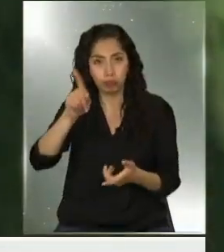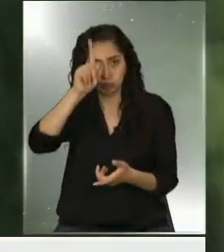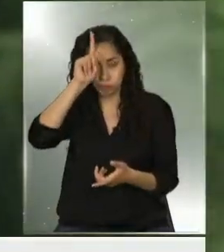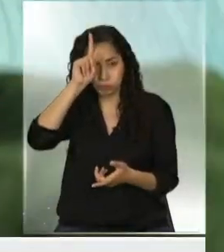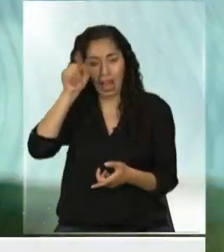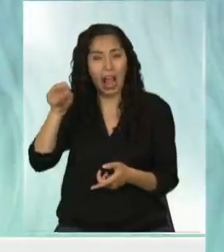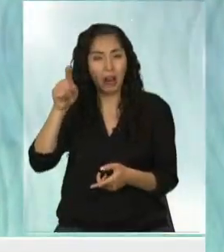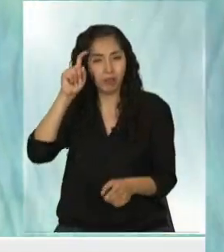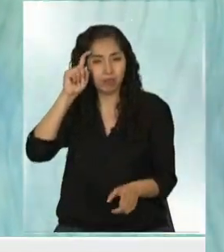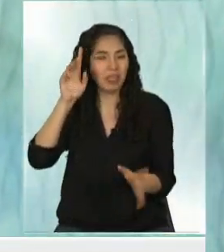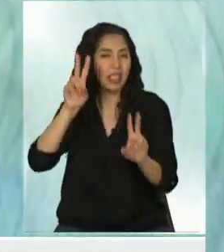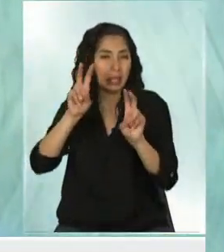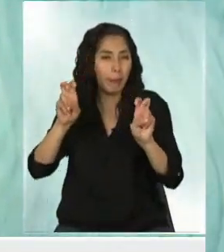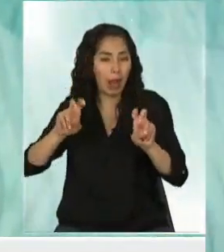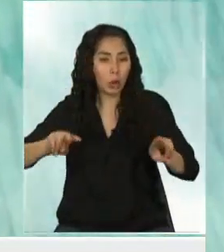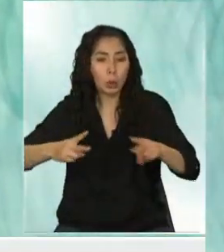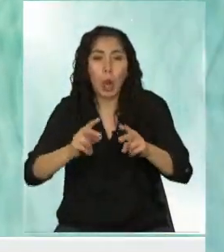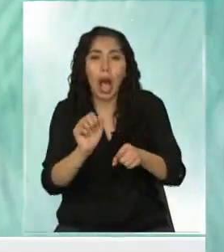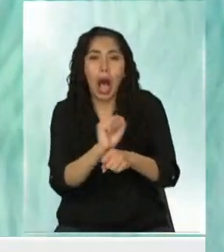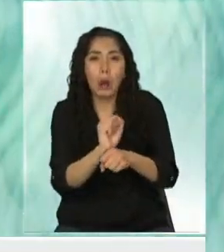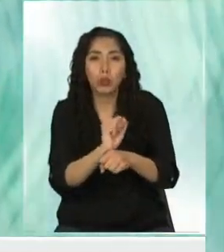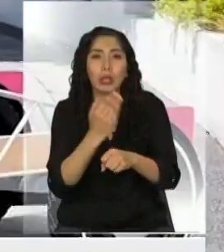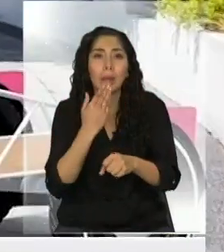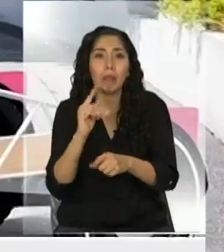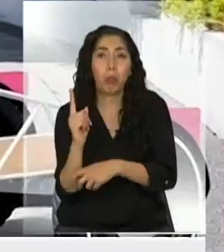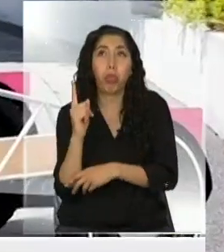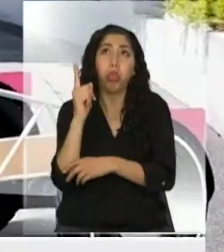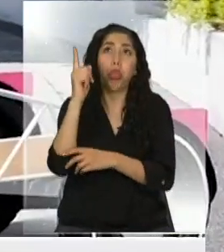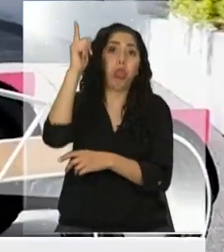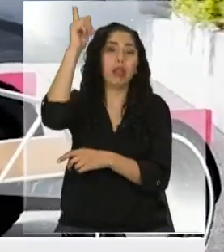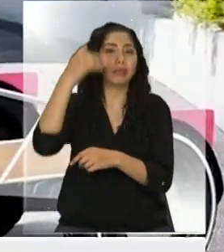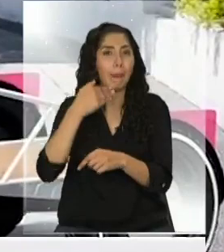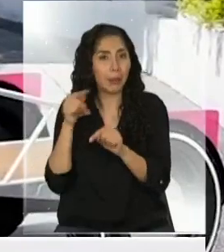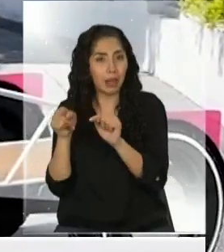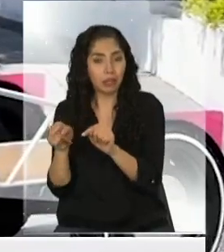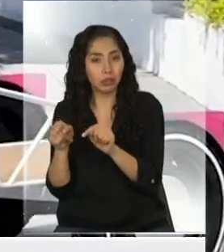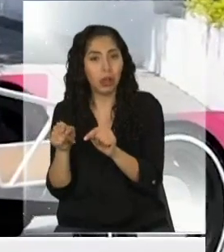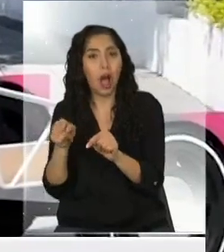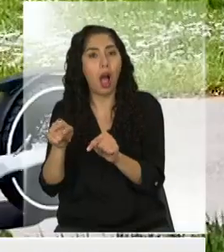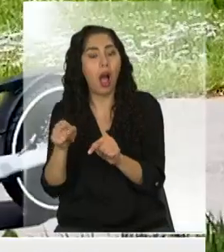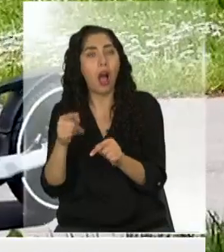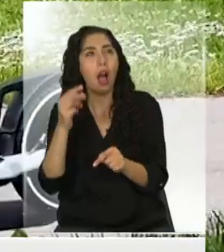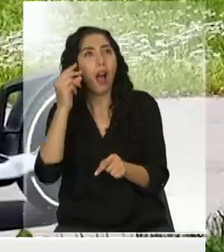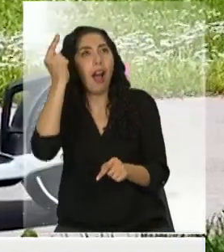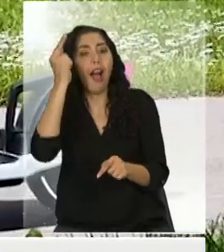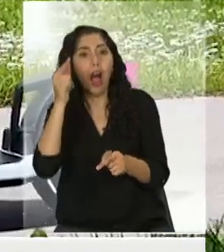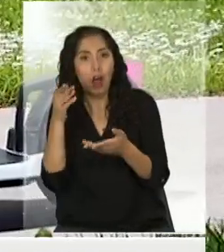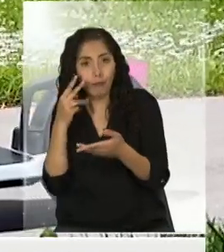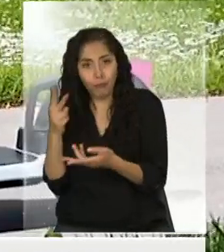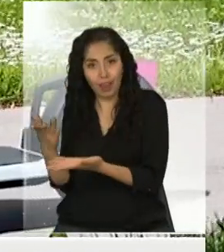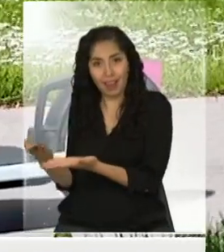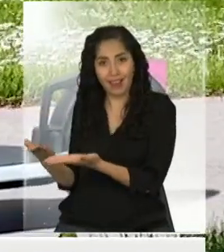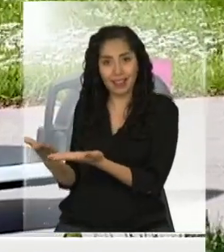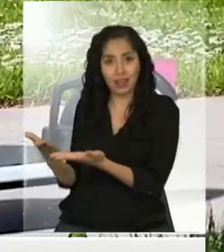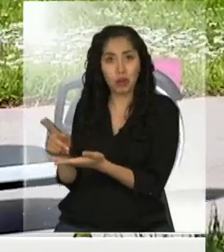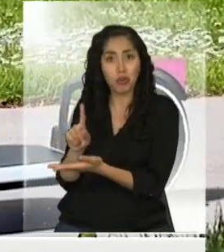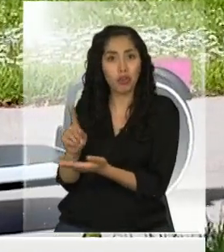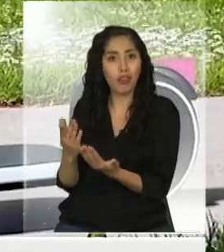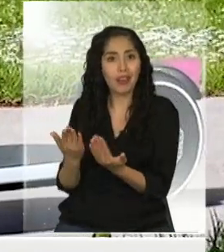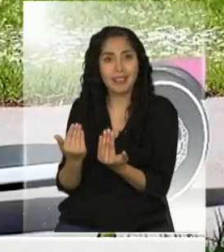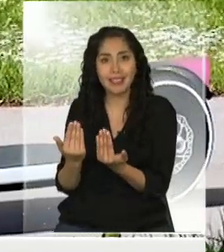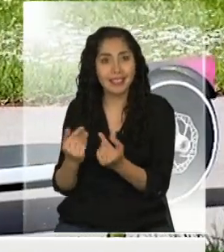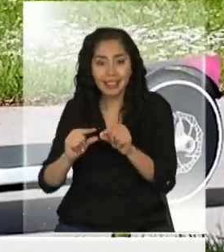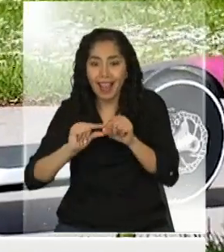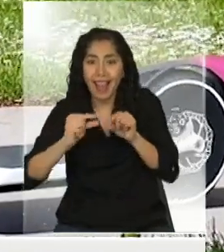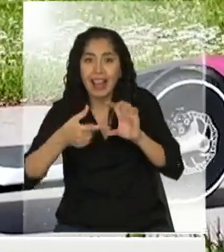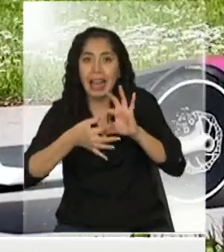autos y también para naves espaciales, presentó un sistema de accionamiento eléctrico que está viendo en la imagen. No requiere cadenas.